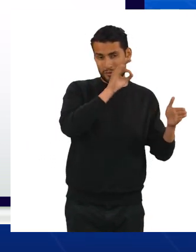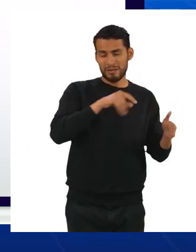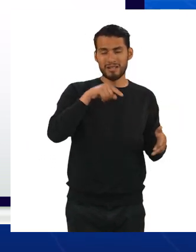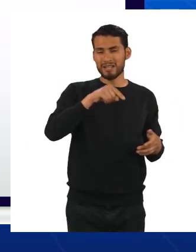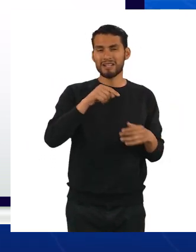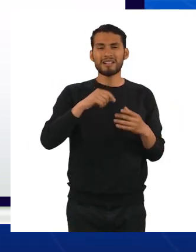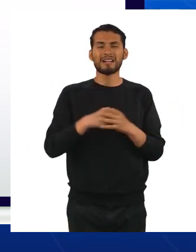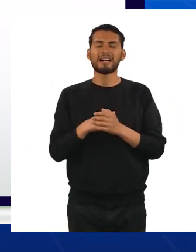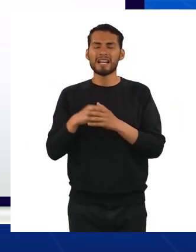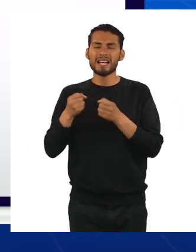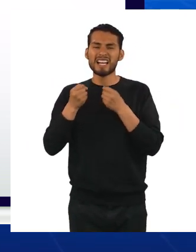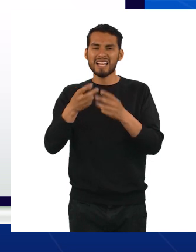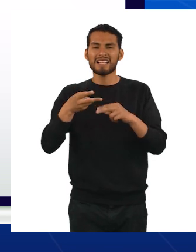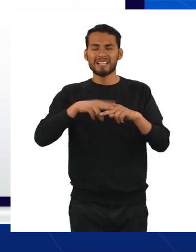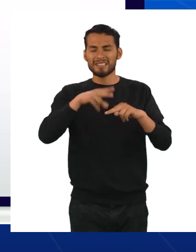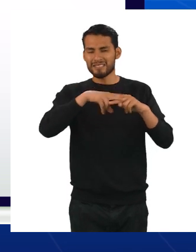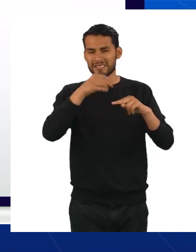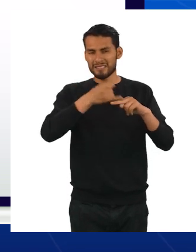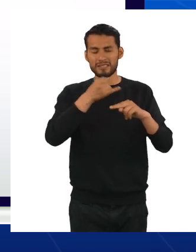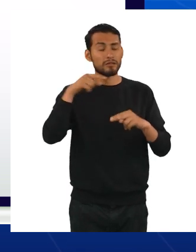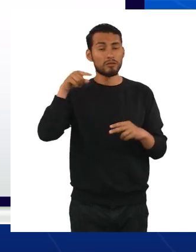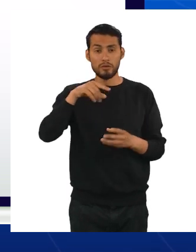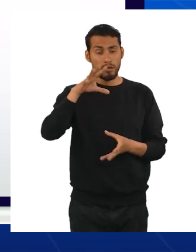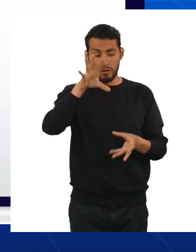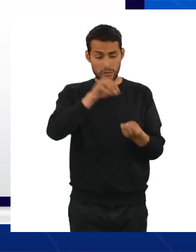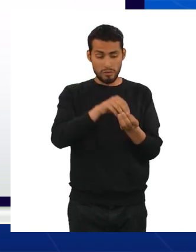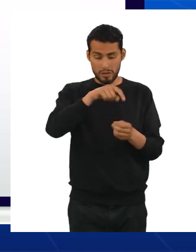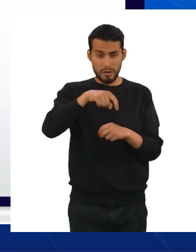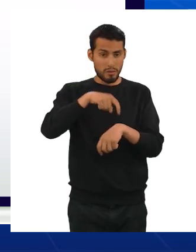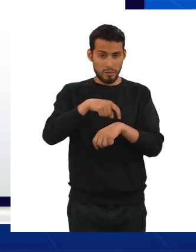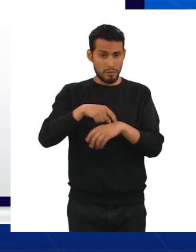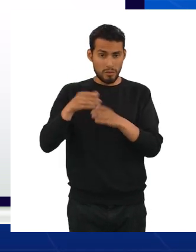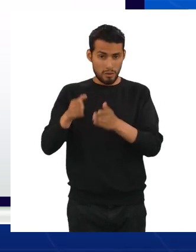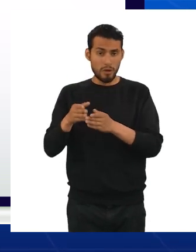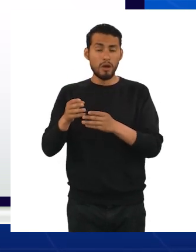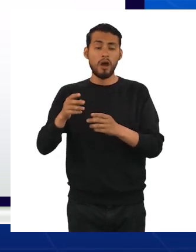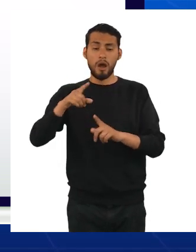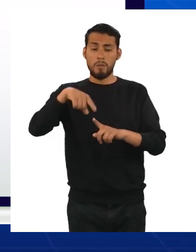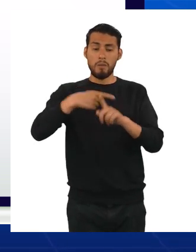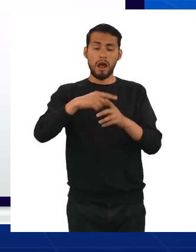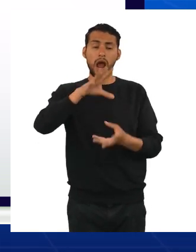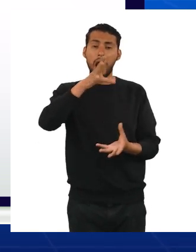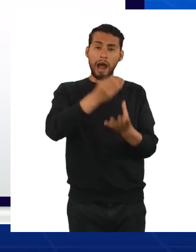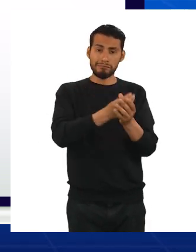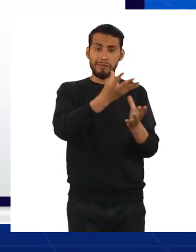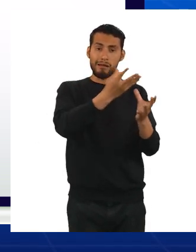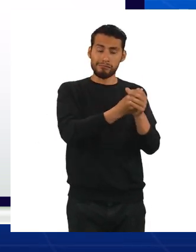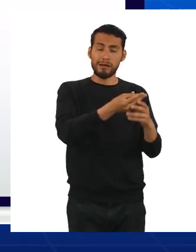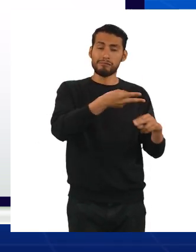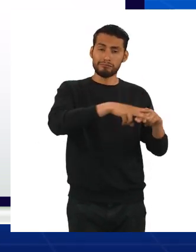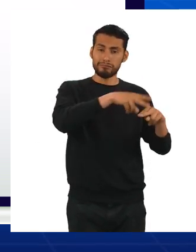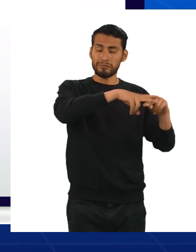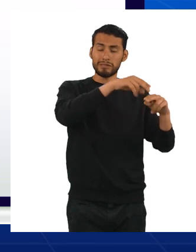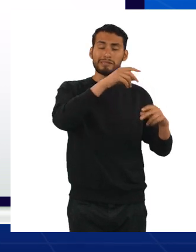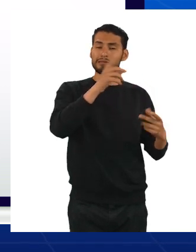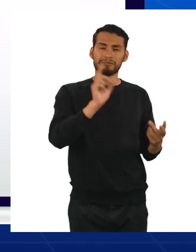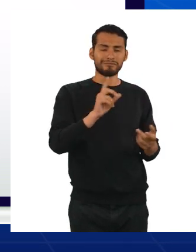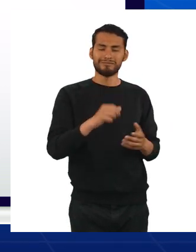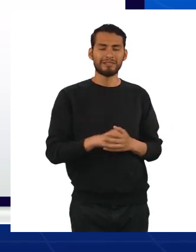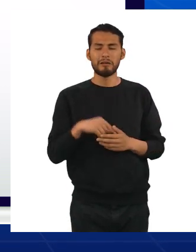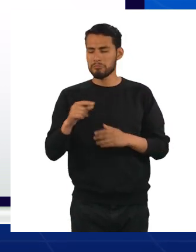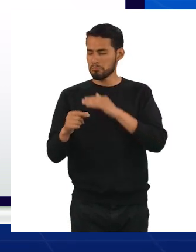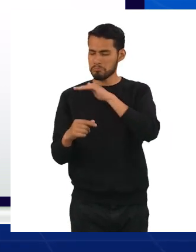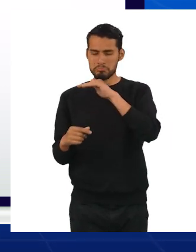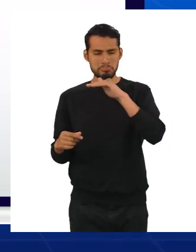interés generado, que no se suma al capital inicial del periodo para calcular nuevos intereses. El capital es constante.